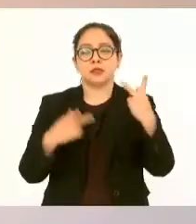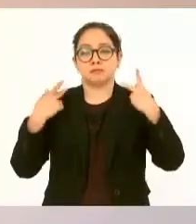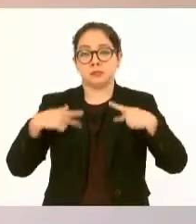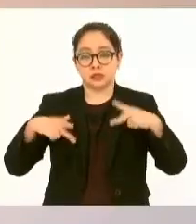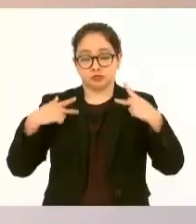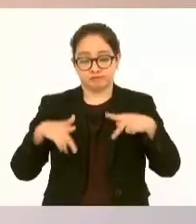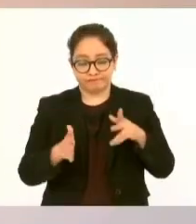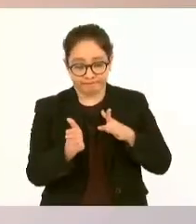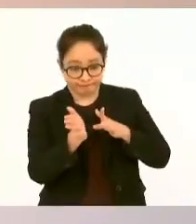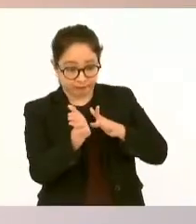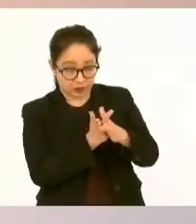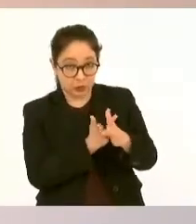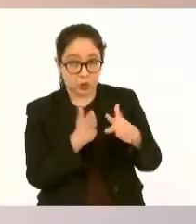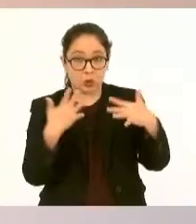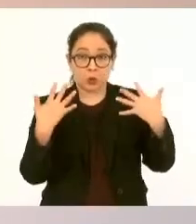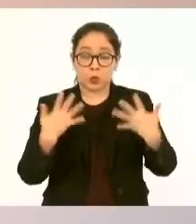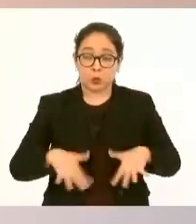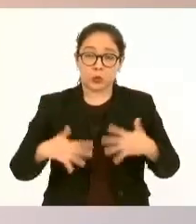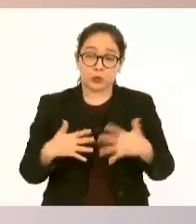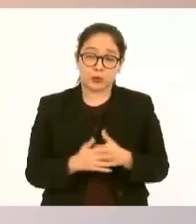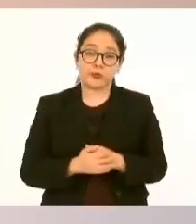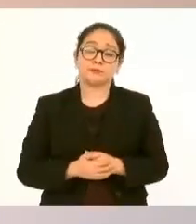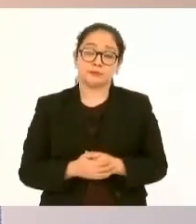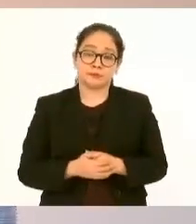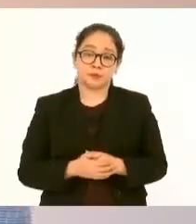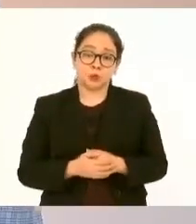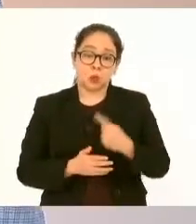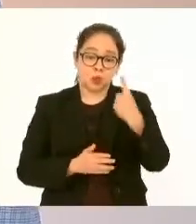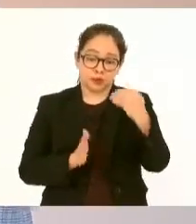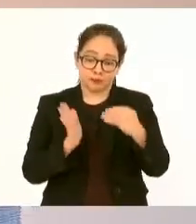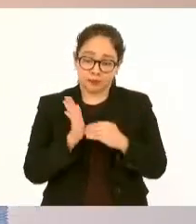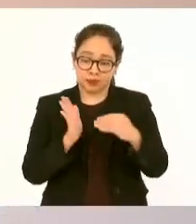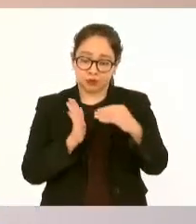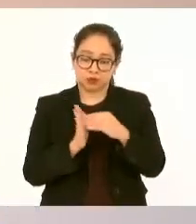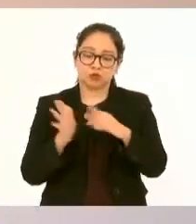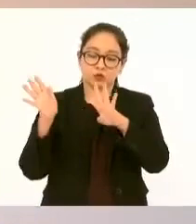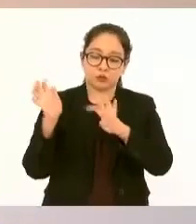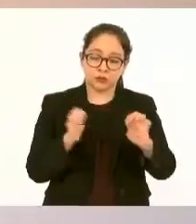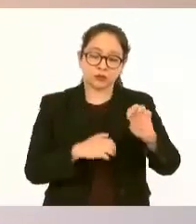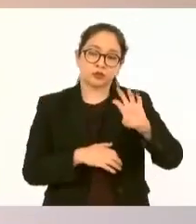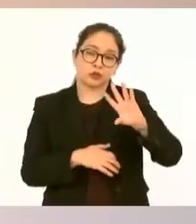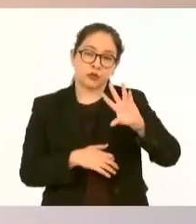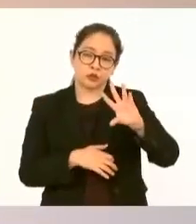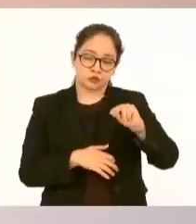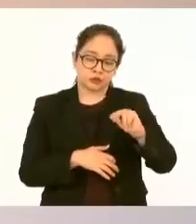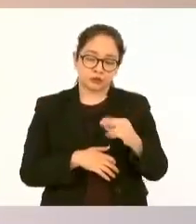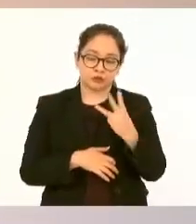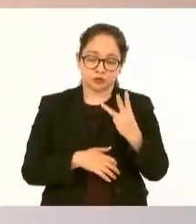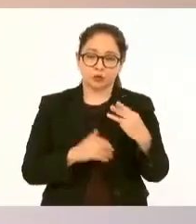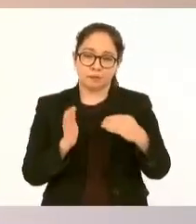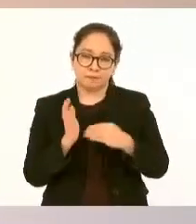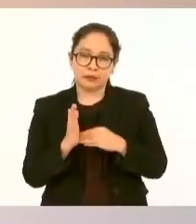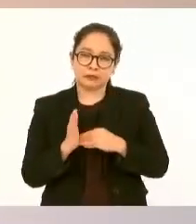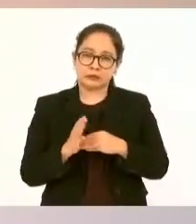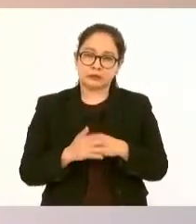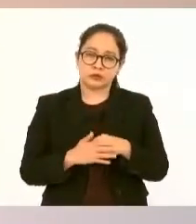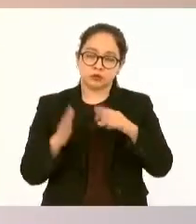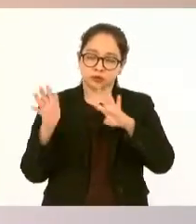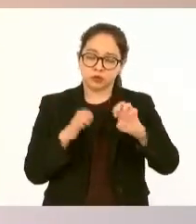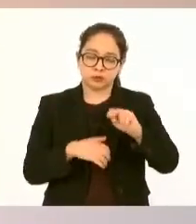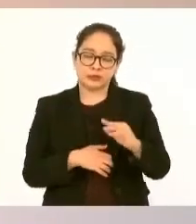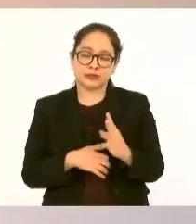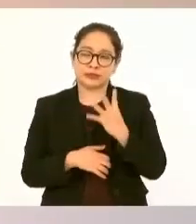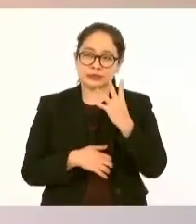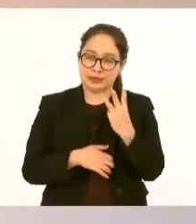Un millón ochocientos treinta y ocho mil novecientos noventa tres beneficiarios.